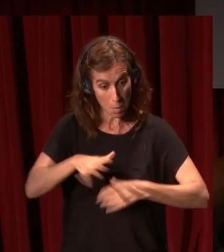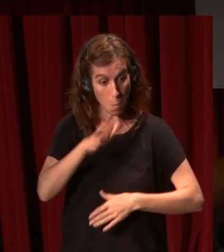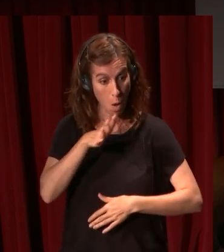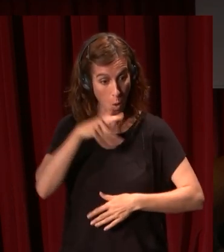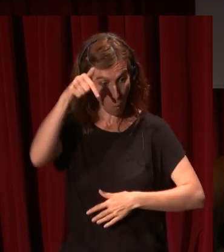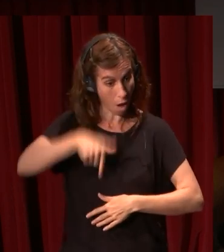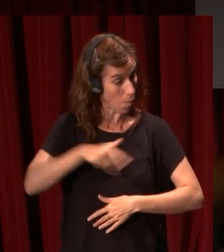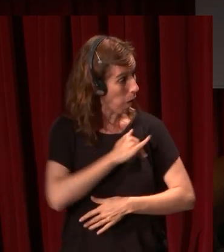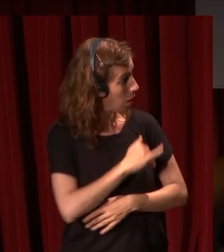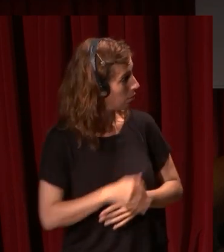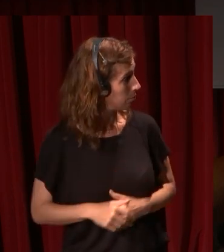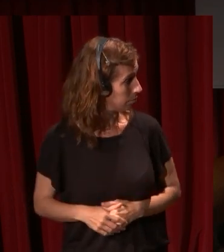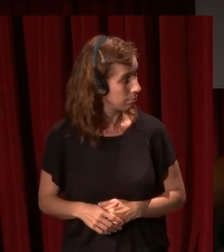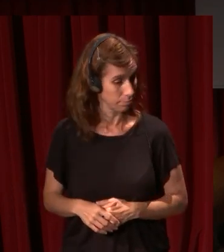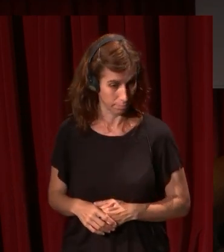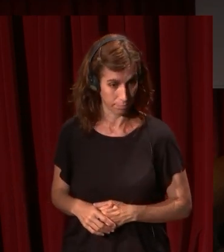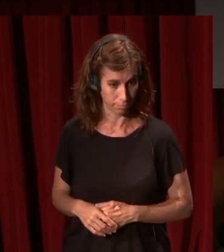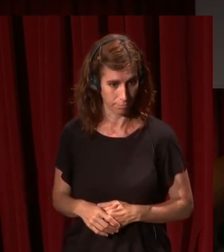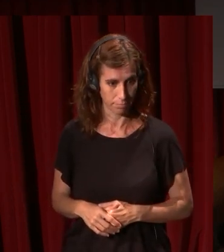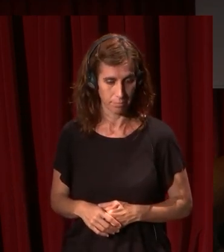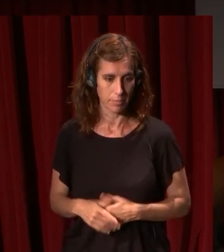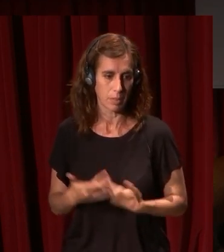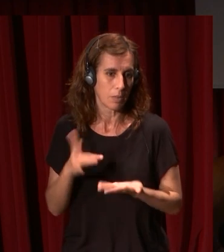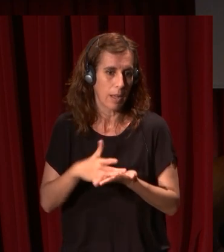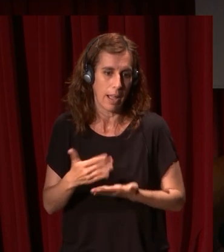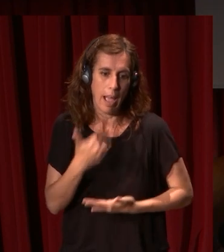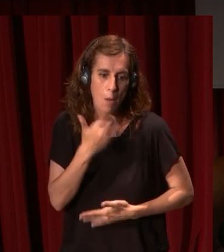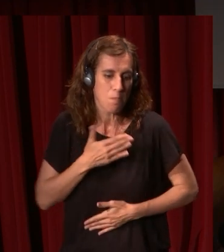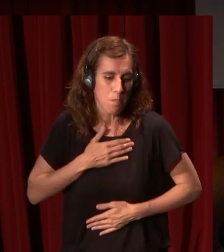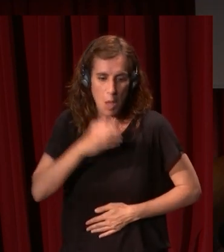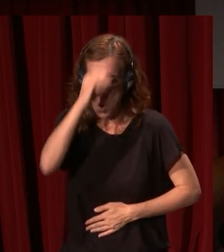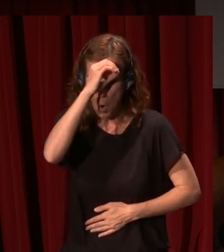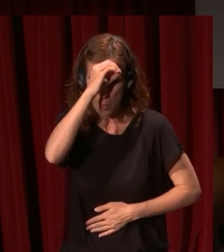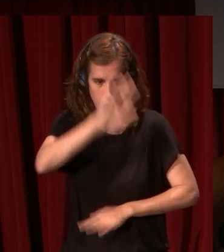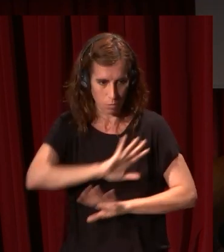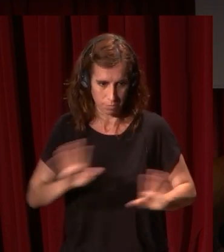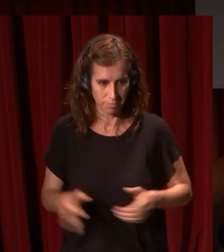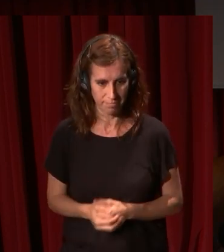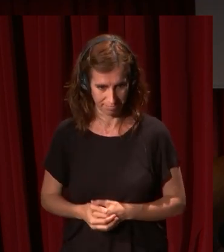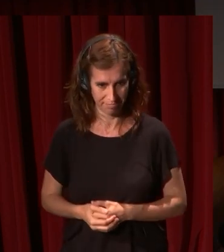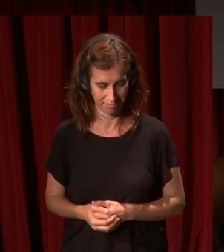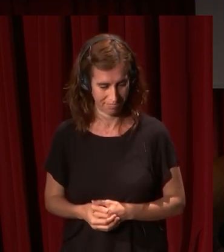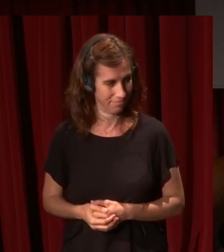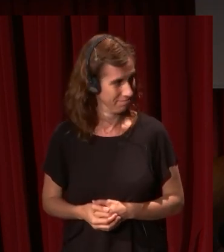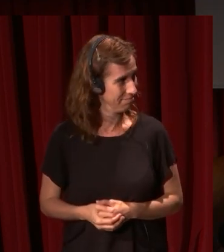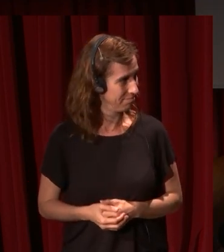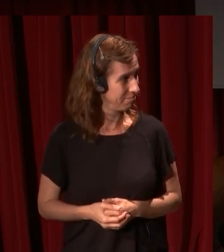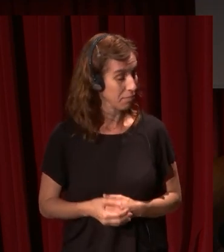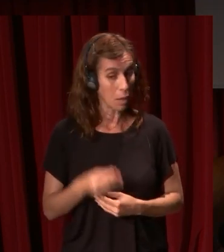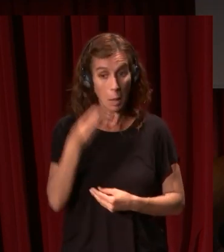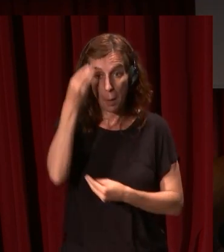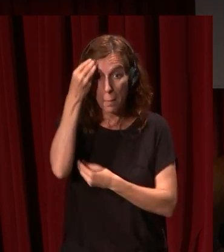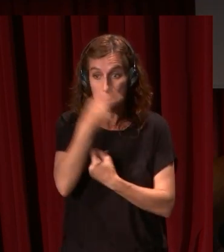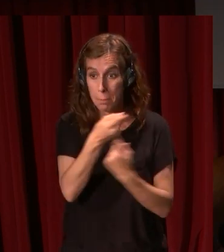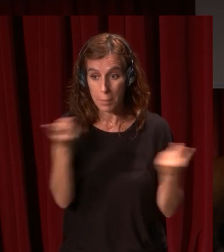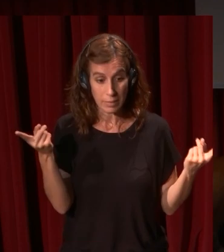parte de abajo esto es una cuestión de apreciación personal y sencillamente de lo maravilloso que tiene el arte en última instancia pero pensar también en